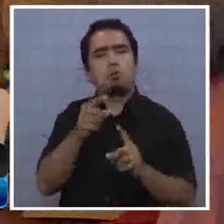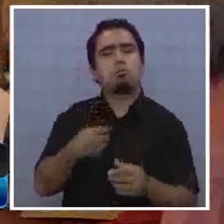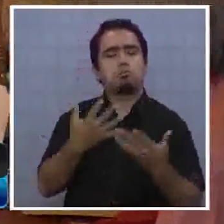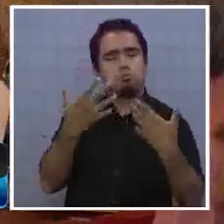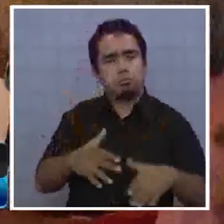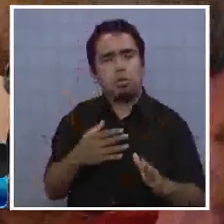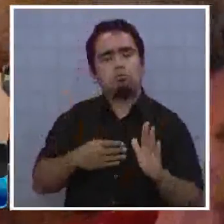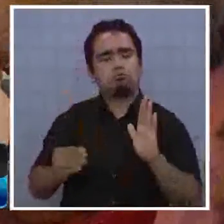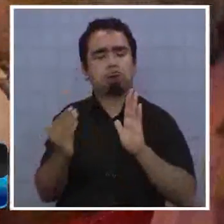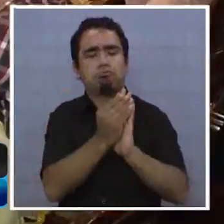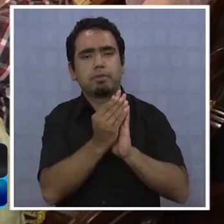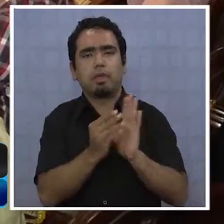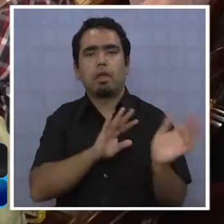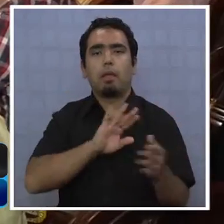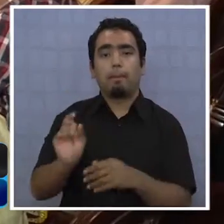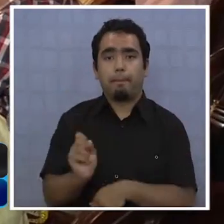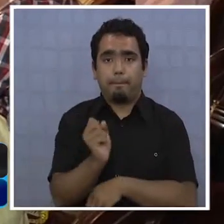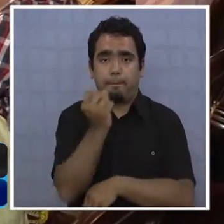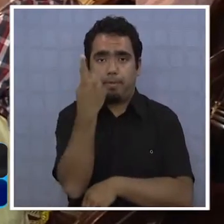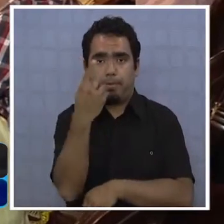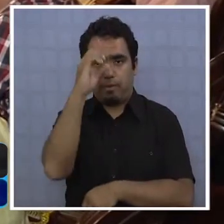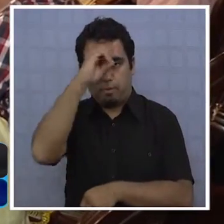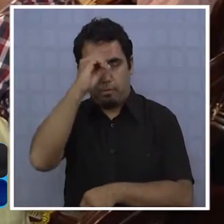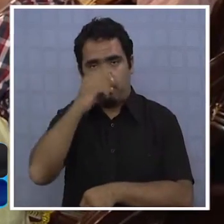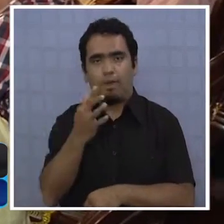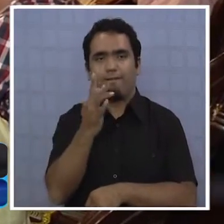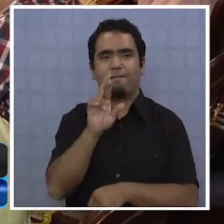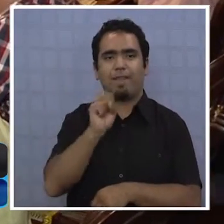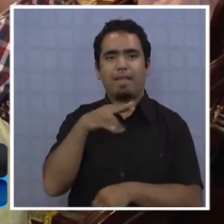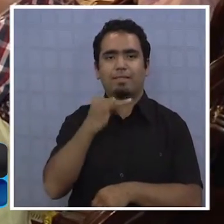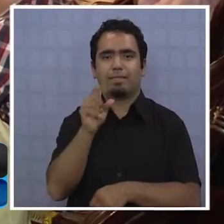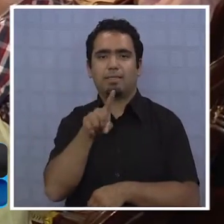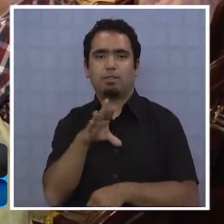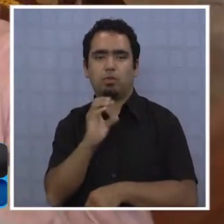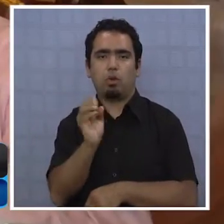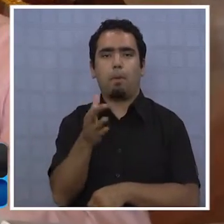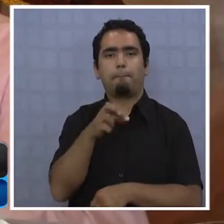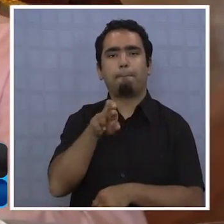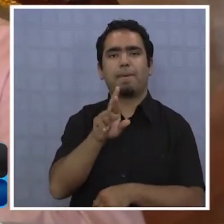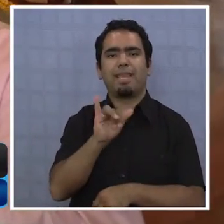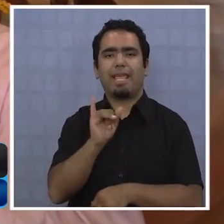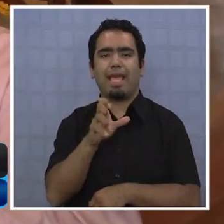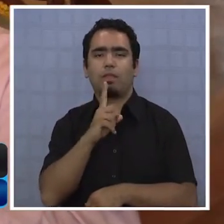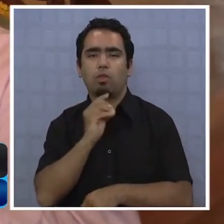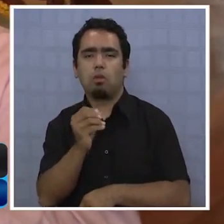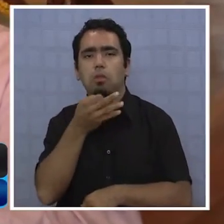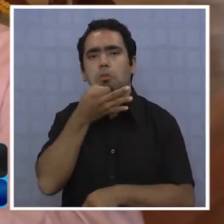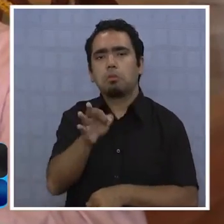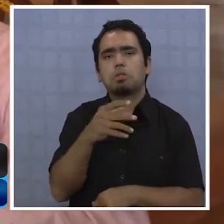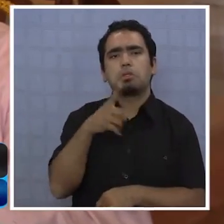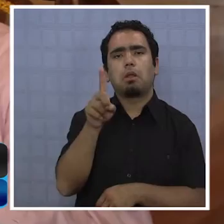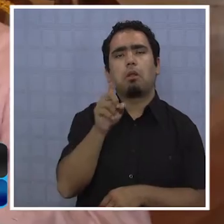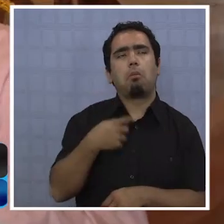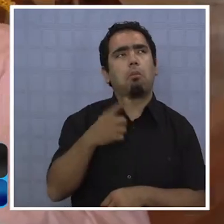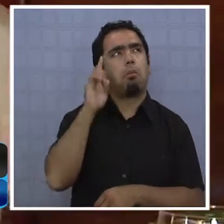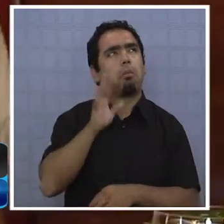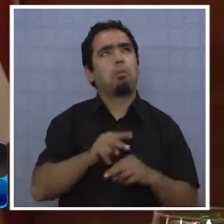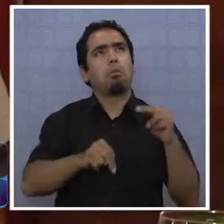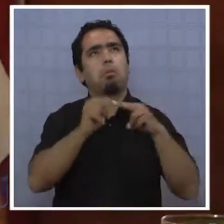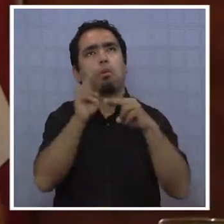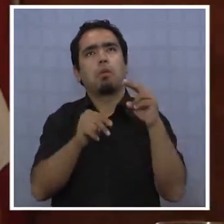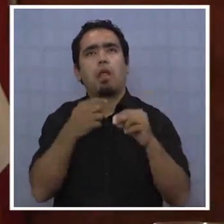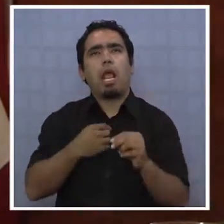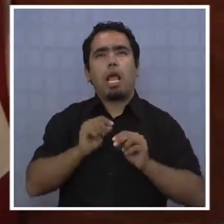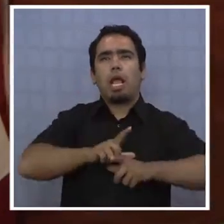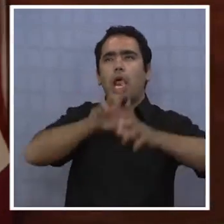es que llegan a ser electos. El primero en darnos su opinión fue Francisco Prieto, quien dice que no hará obras faraónicas, sino más